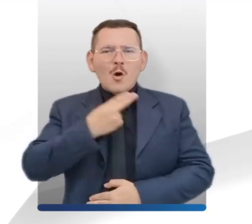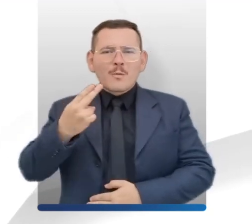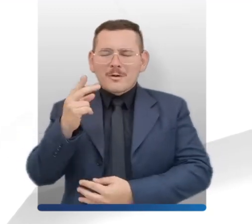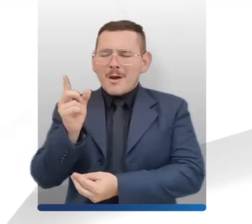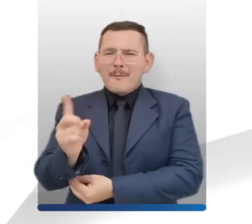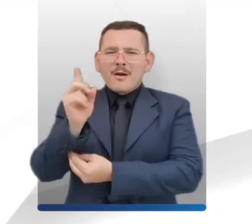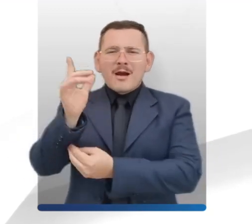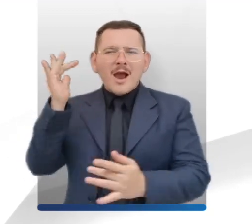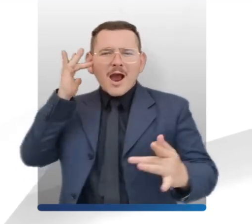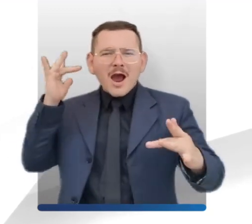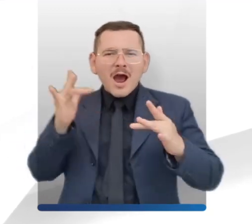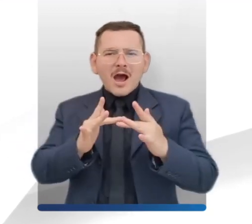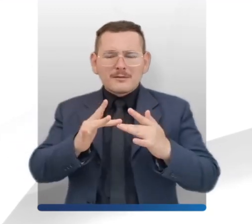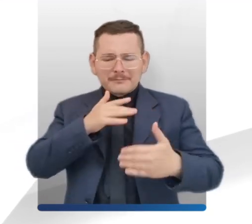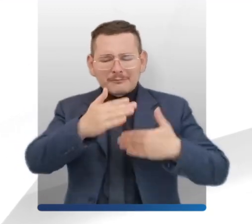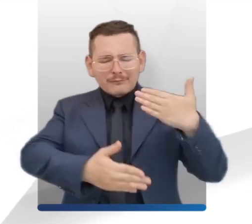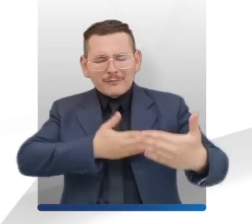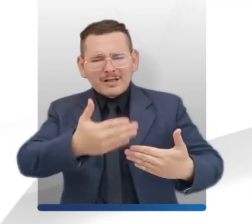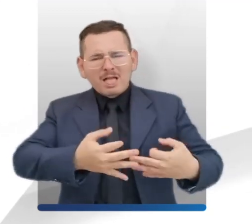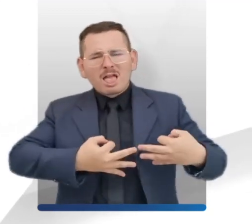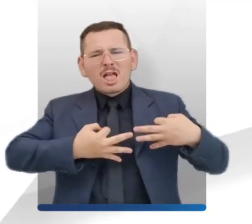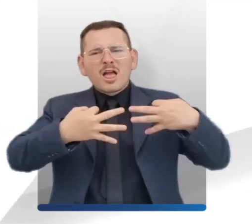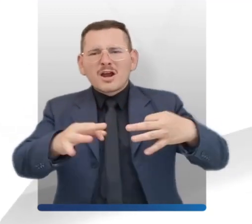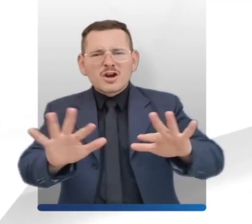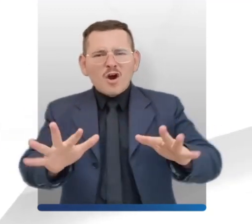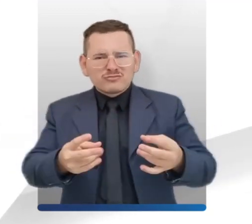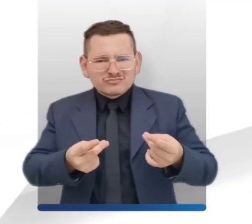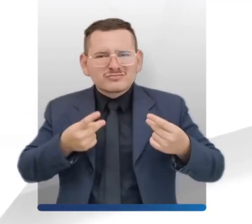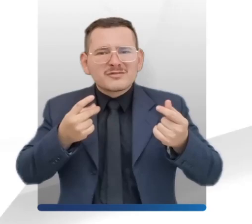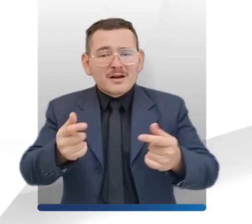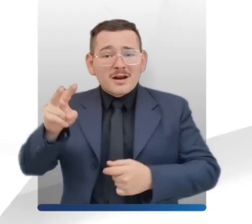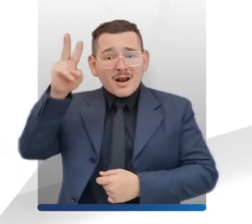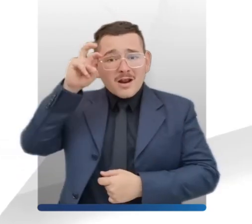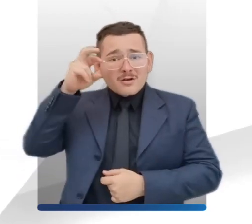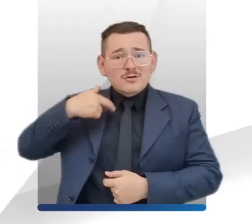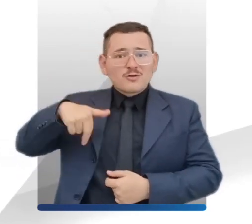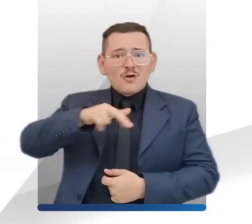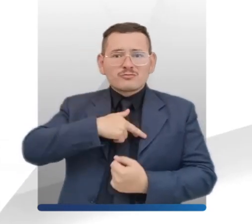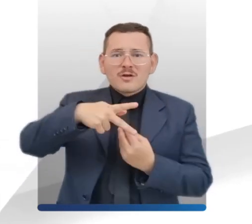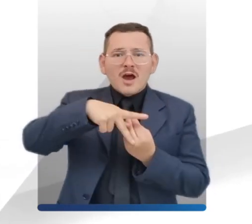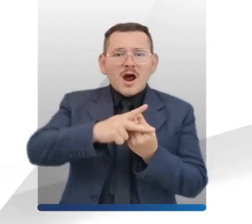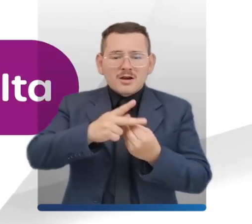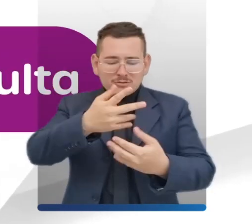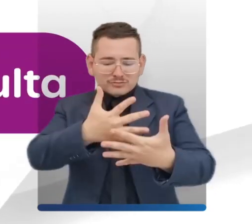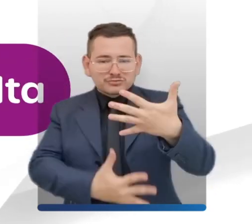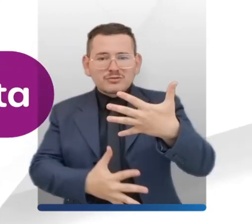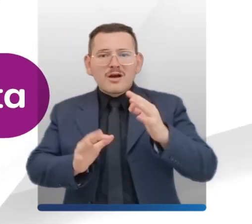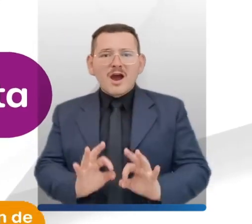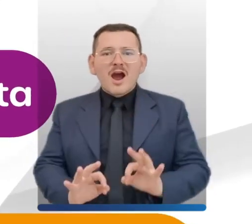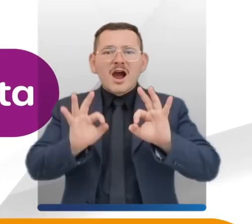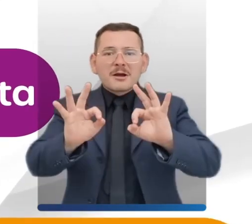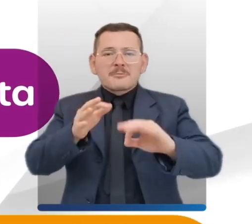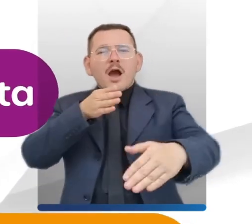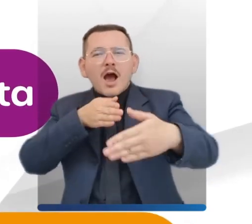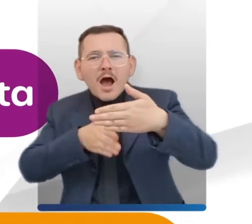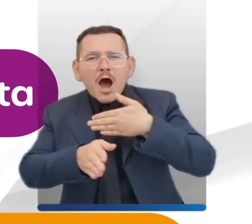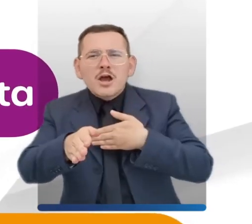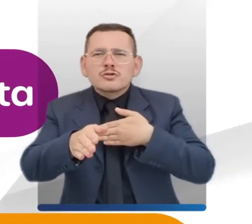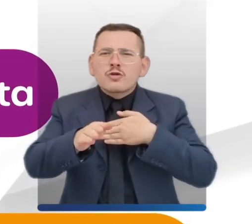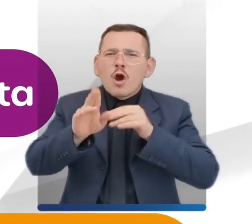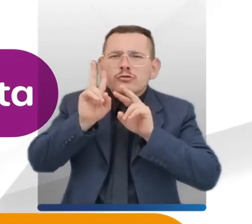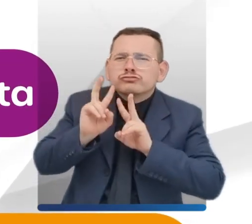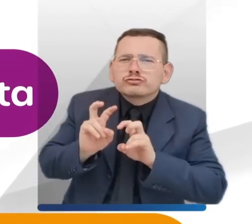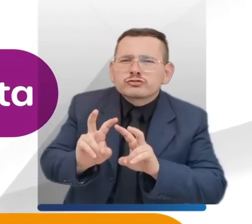racionalización de trámites, trabajamos en una herramienta que les facilitará a los ciudadanos el acceso, consulta y generación de